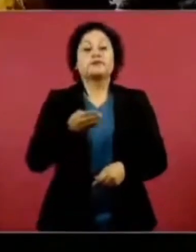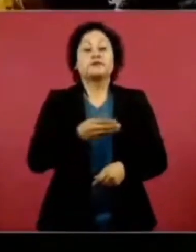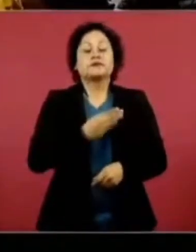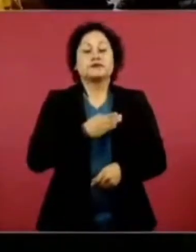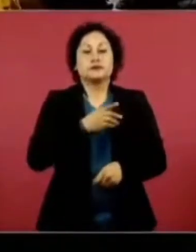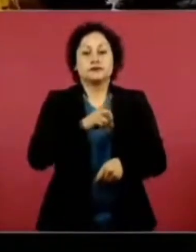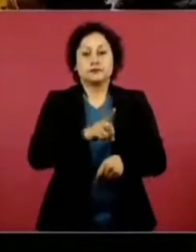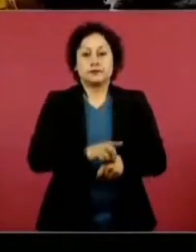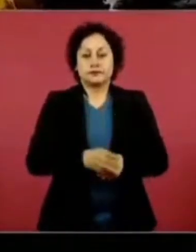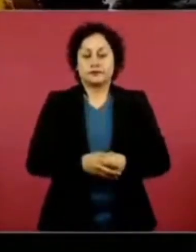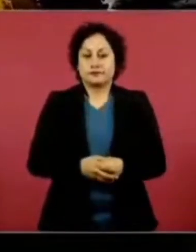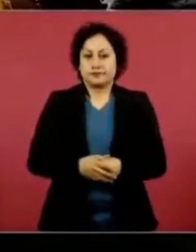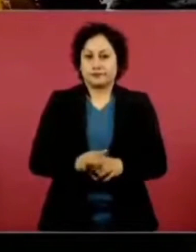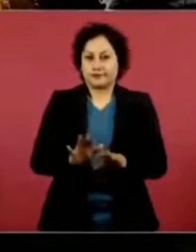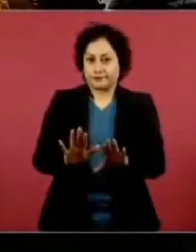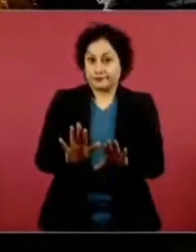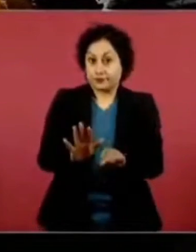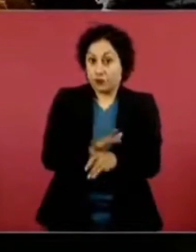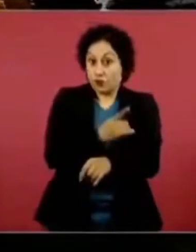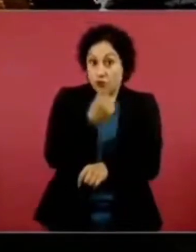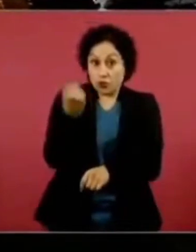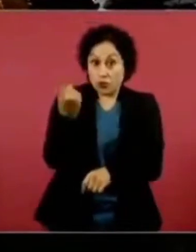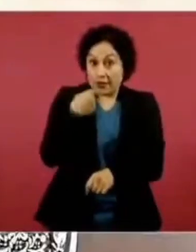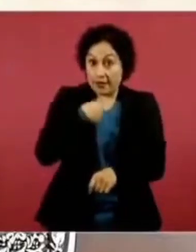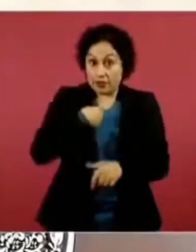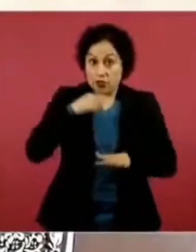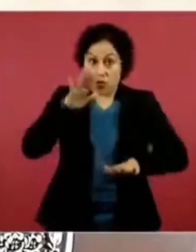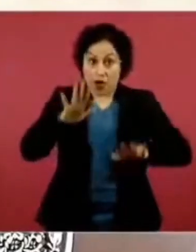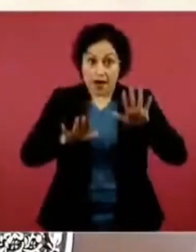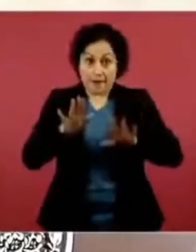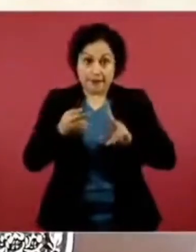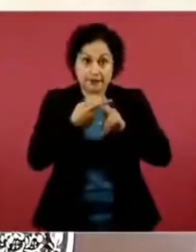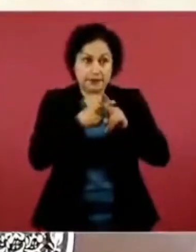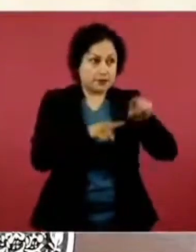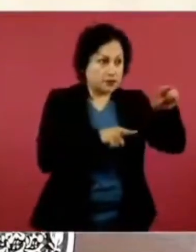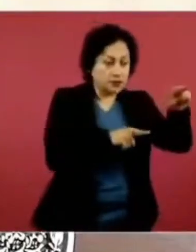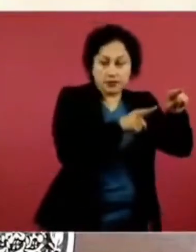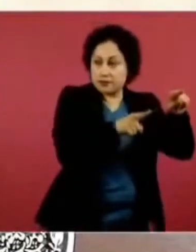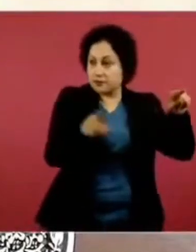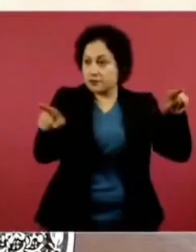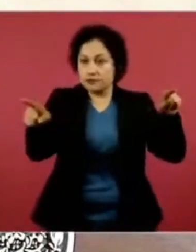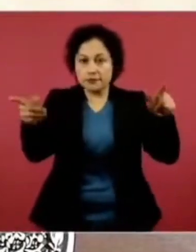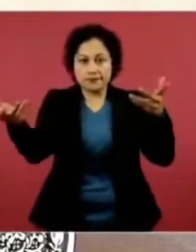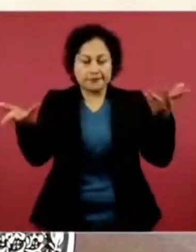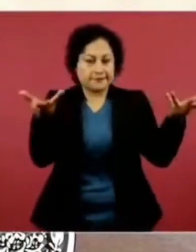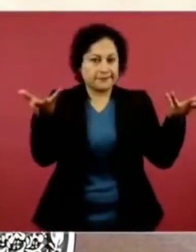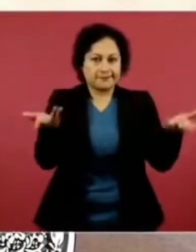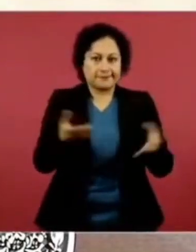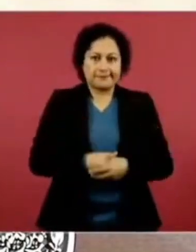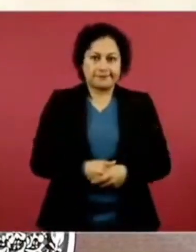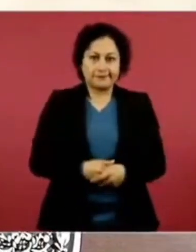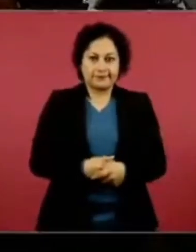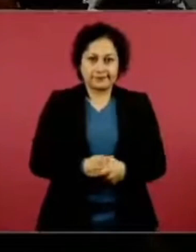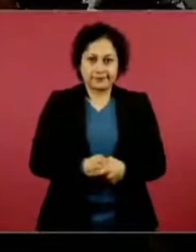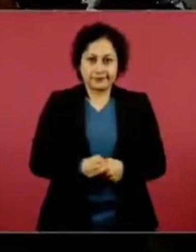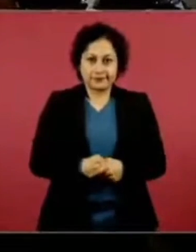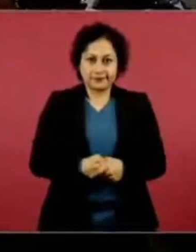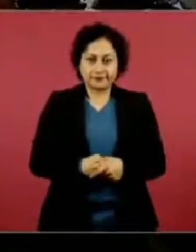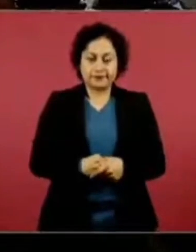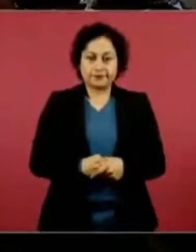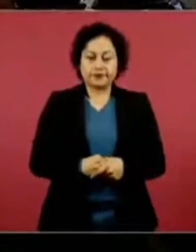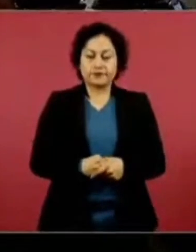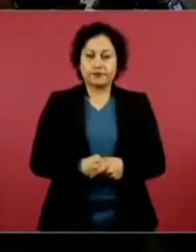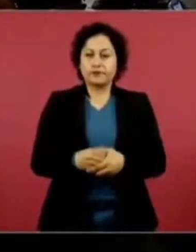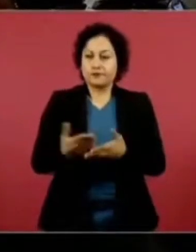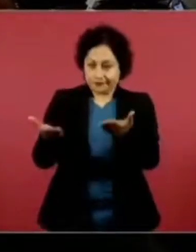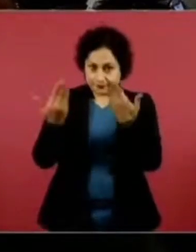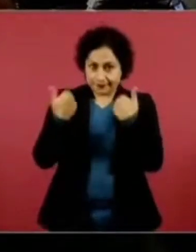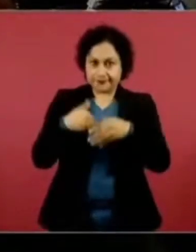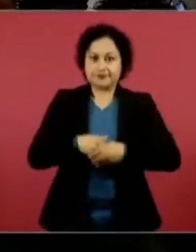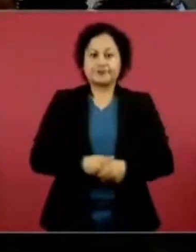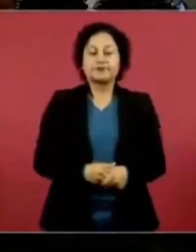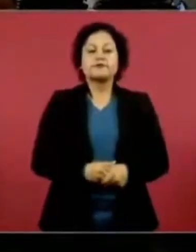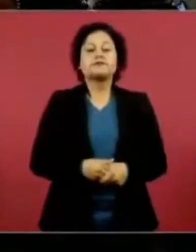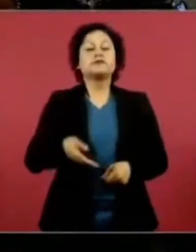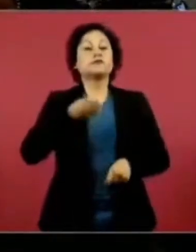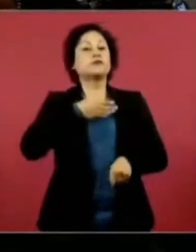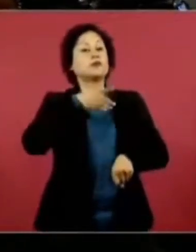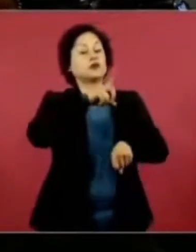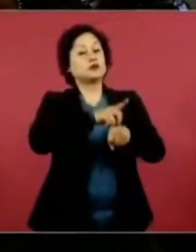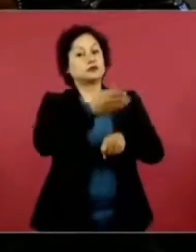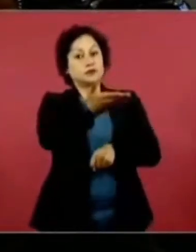presidente.